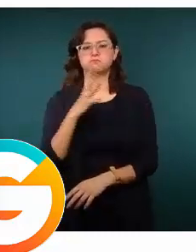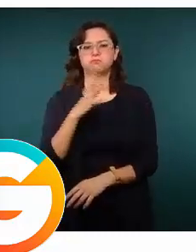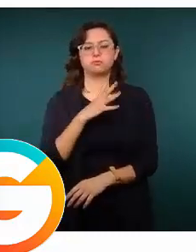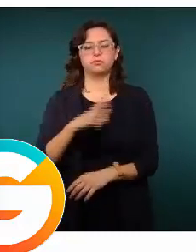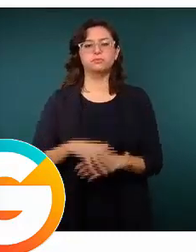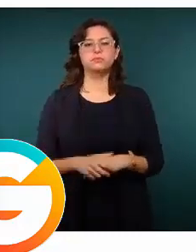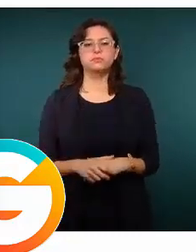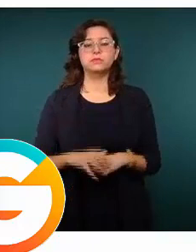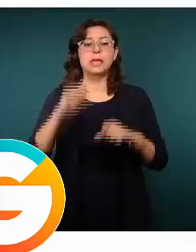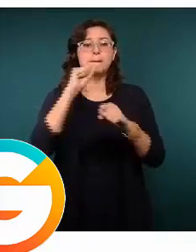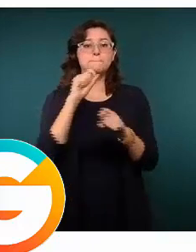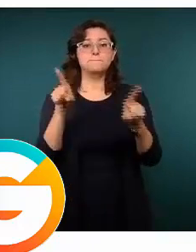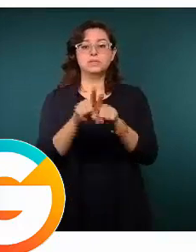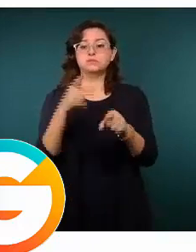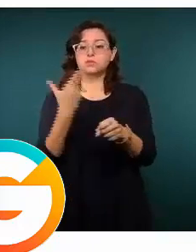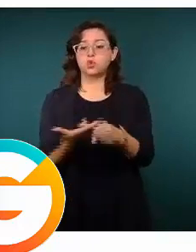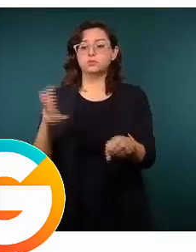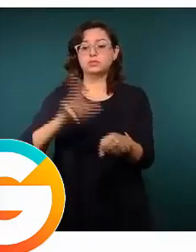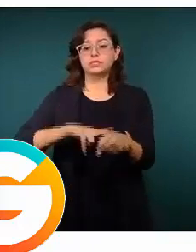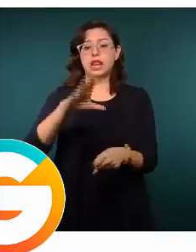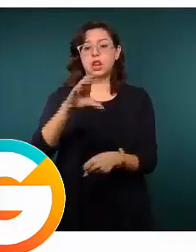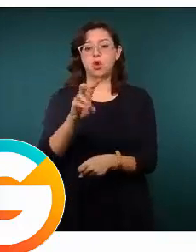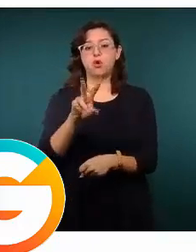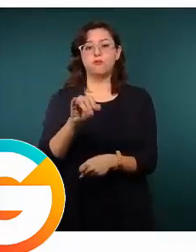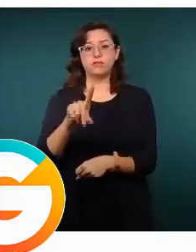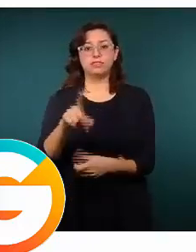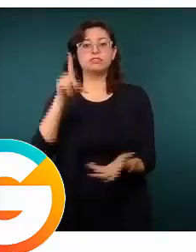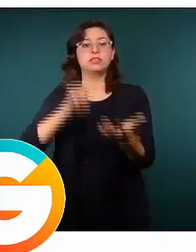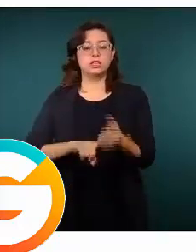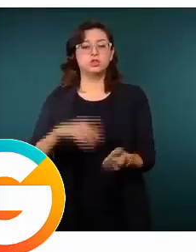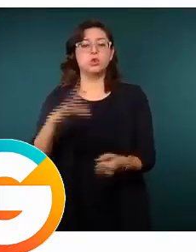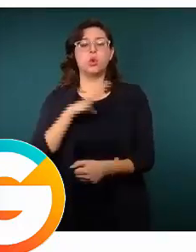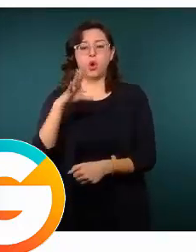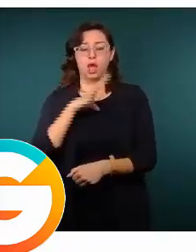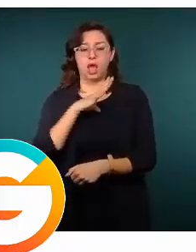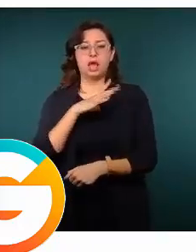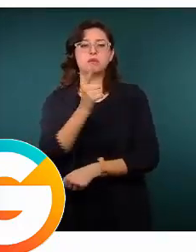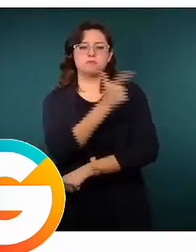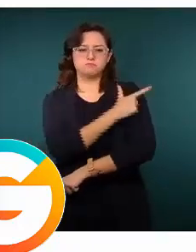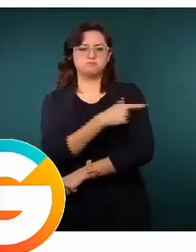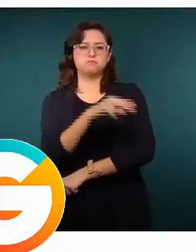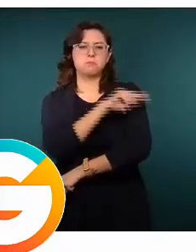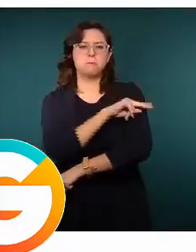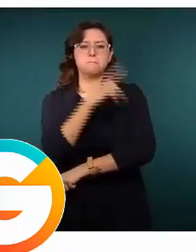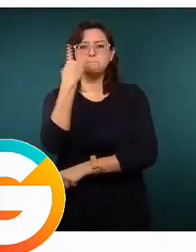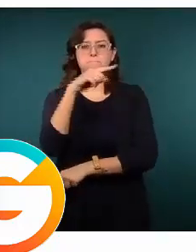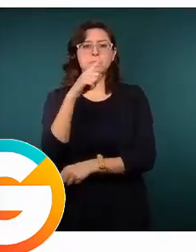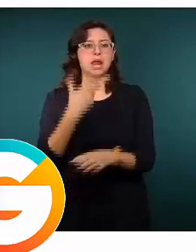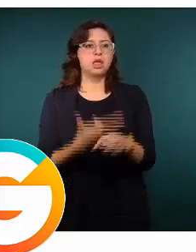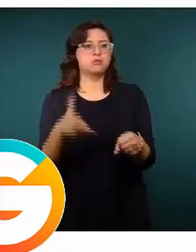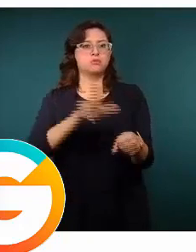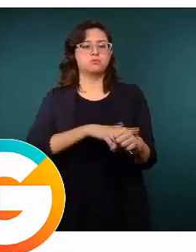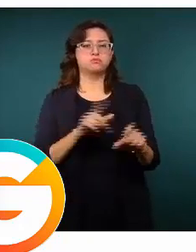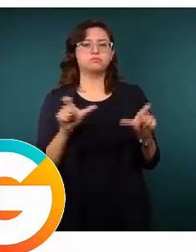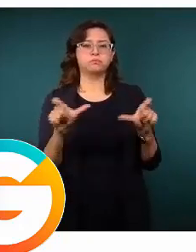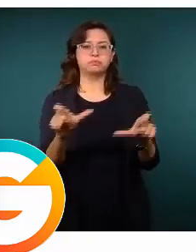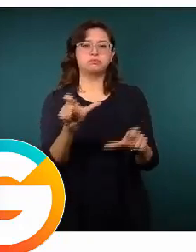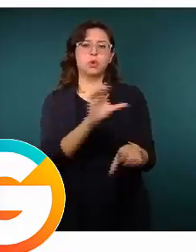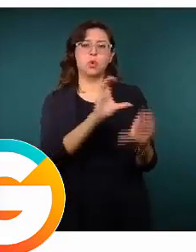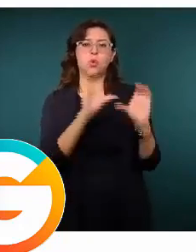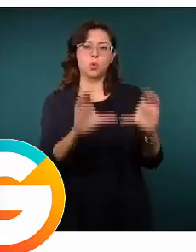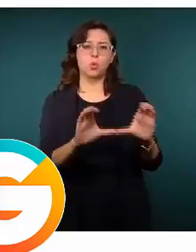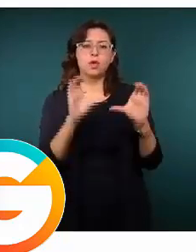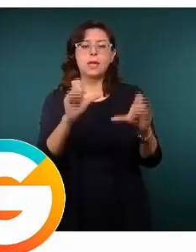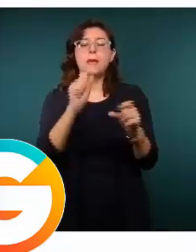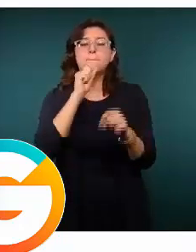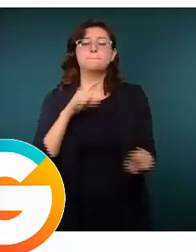presencia en los hospitales COVID por parte de la Guardia Nacional para el resguardo de las instalaciones y también un trabajo